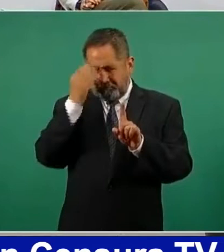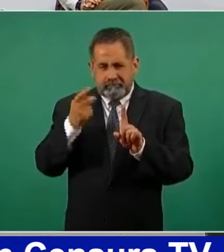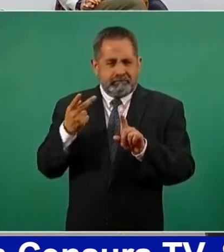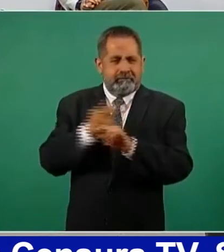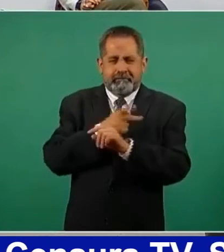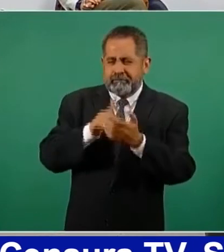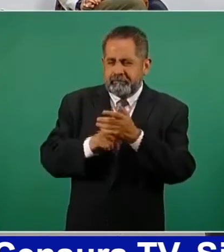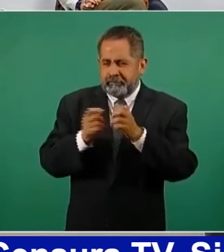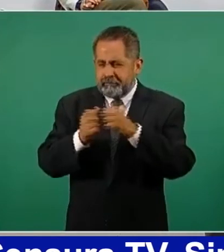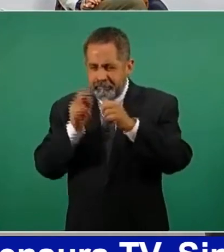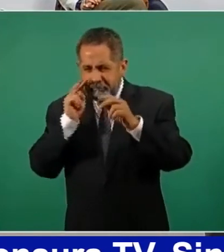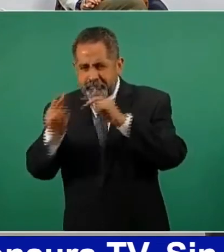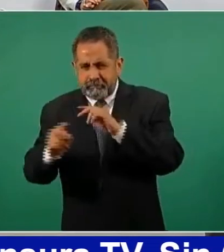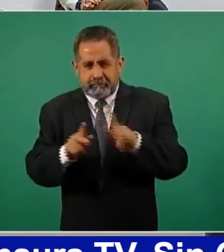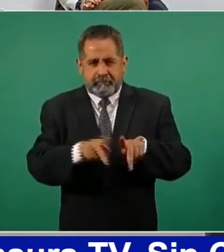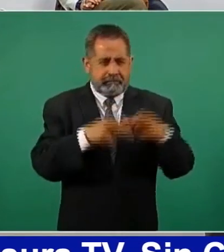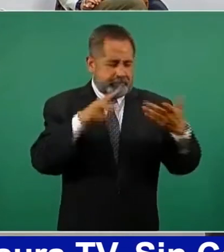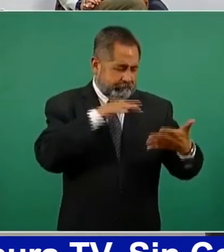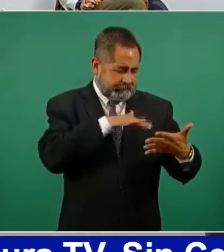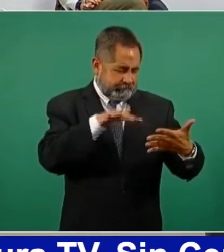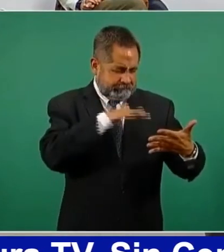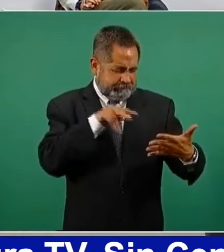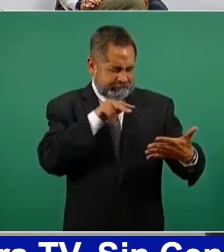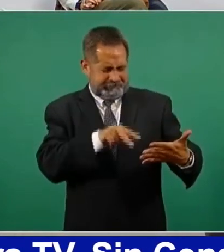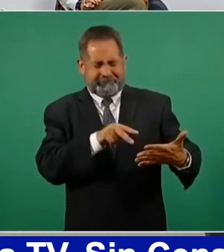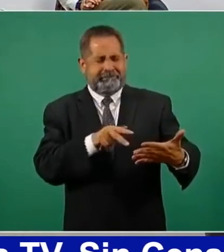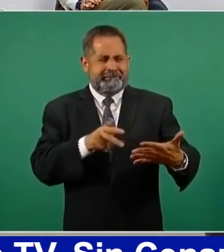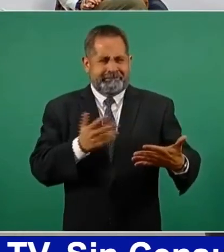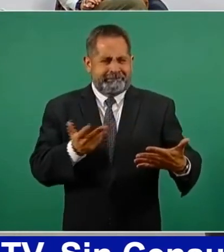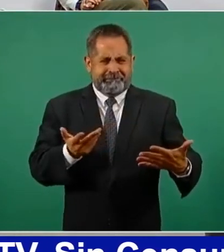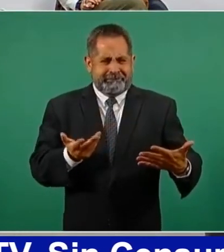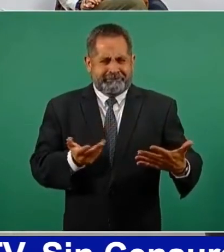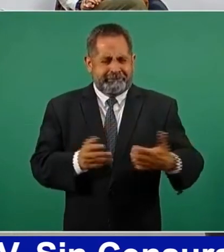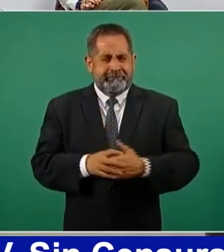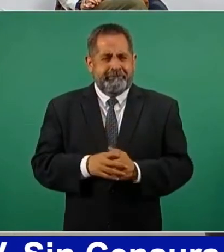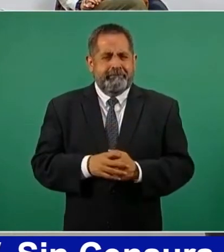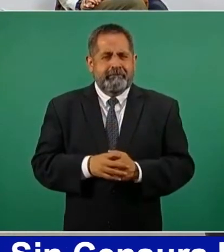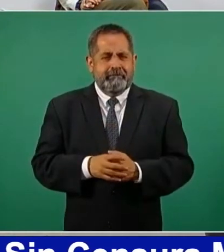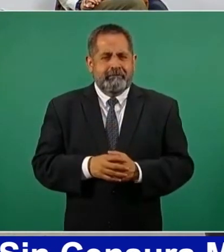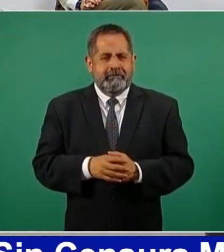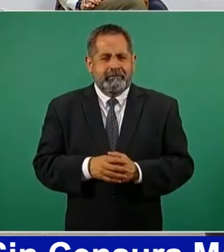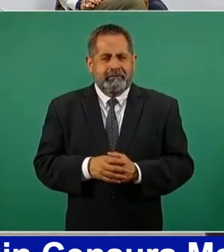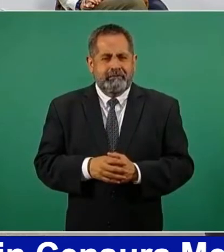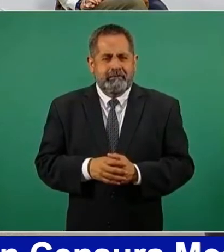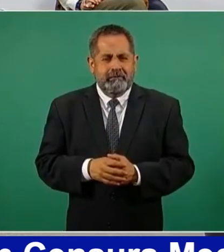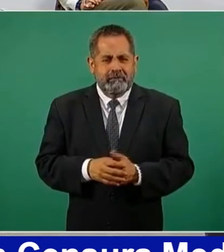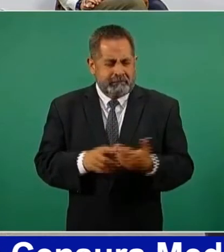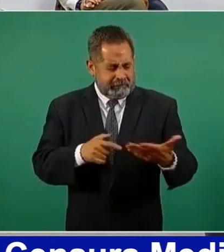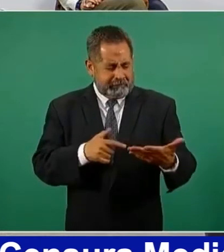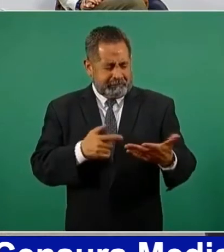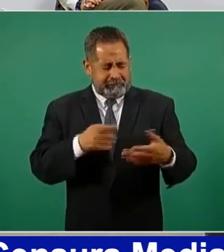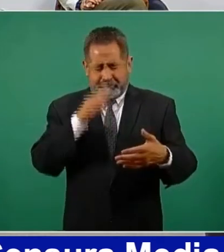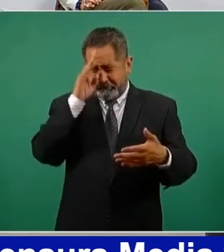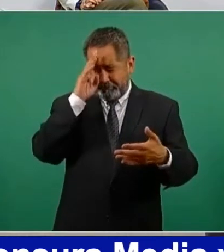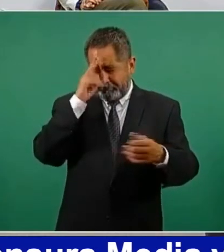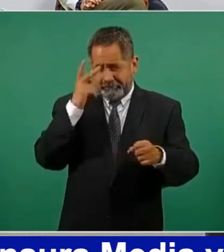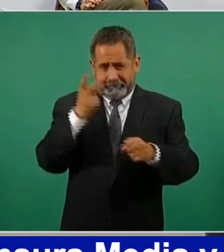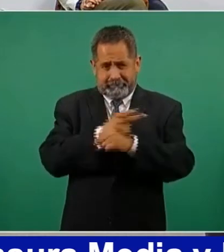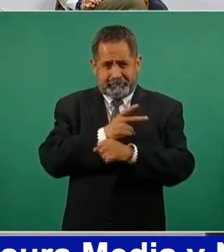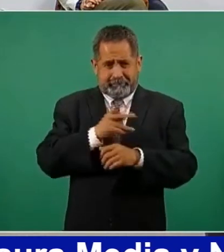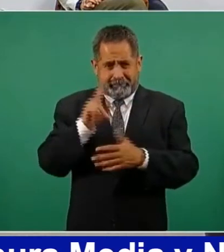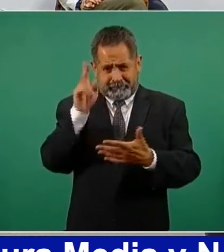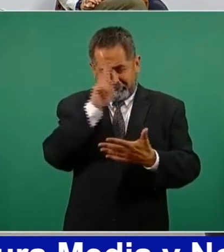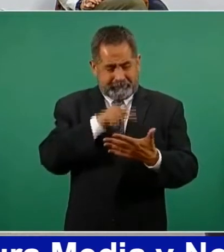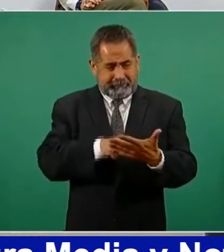pasa en México y lee los periódicos, pues dice qué está pasando en este país.